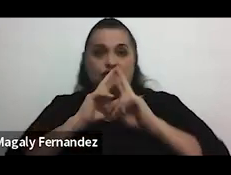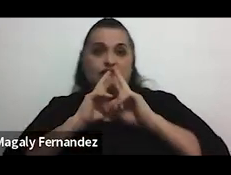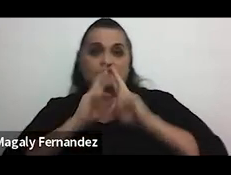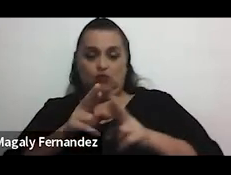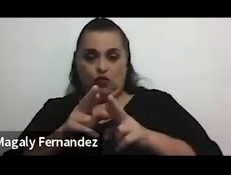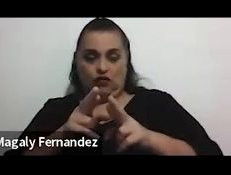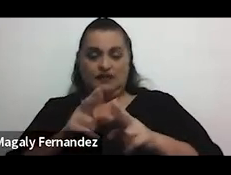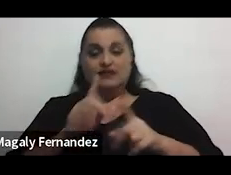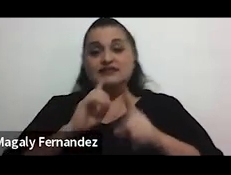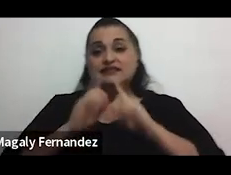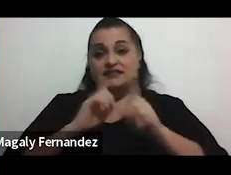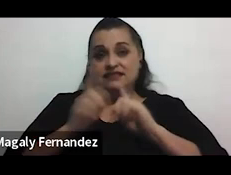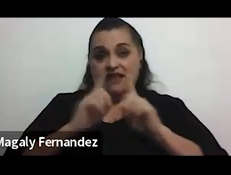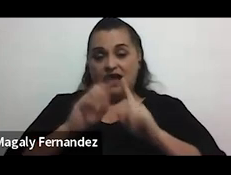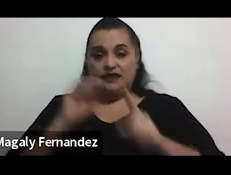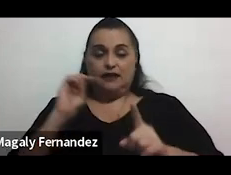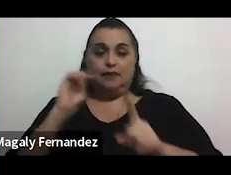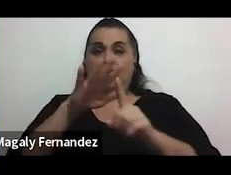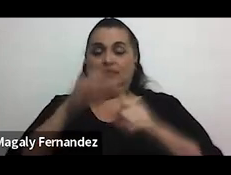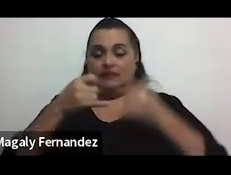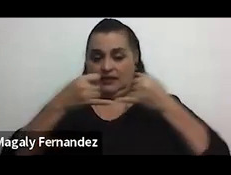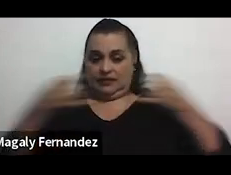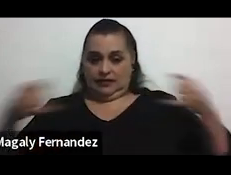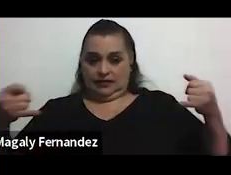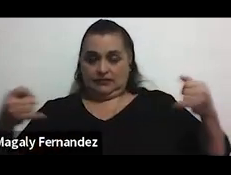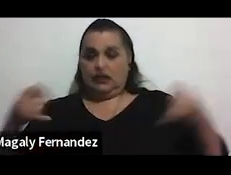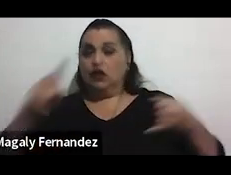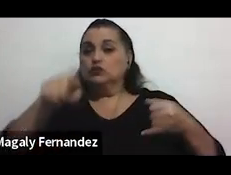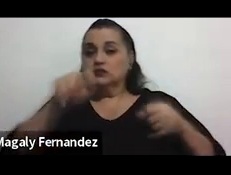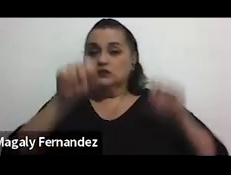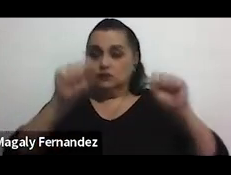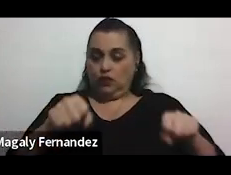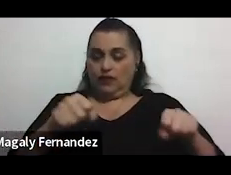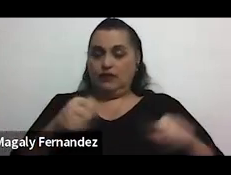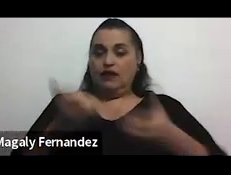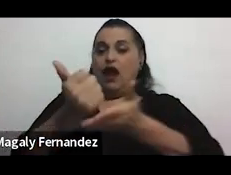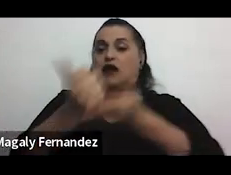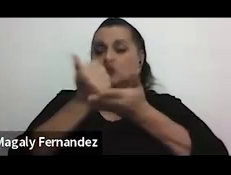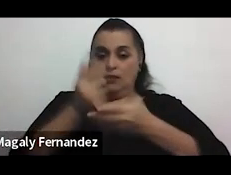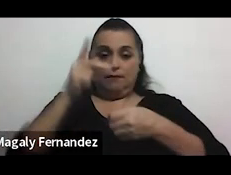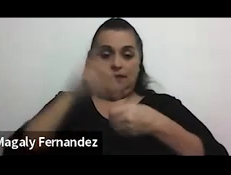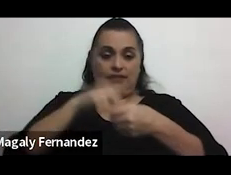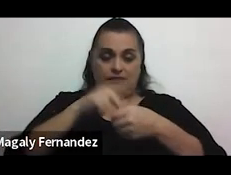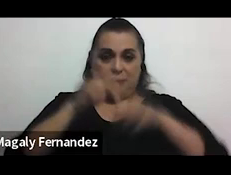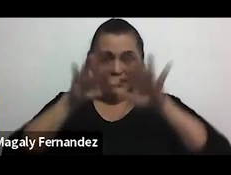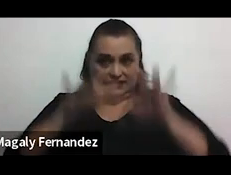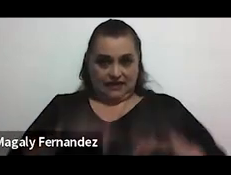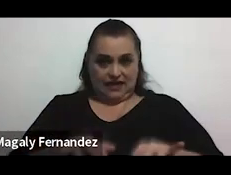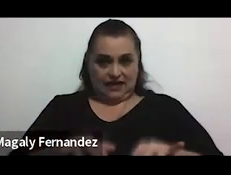pasar en el chat un enlace para que puedan ayudarnos a participar rellenando esas dos